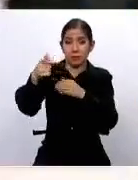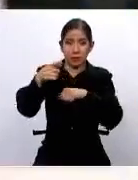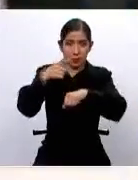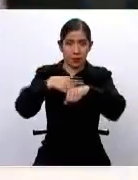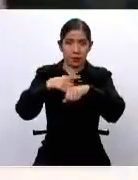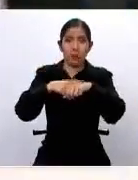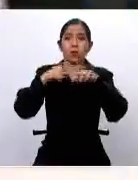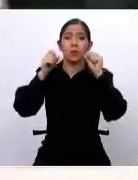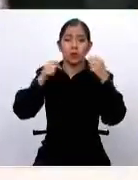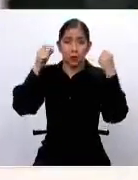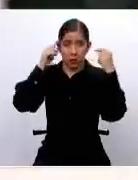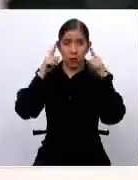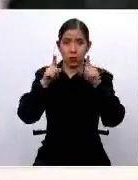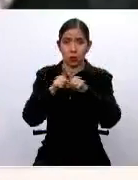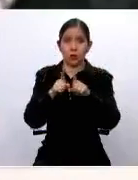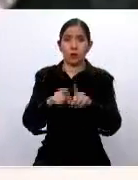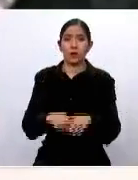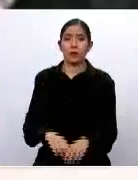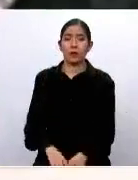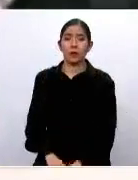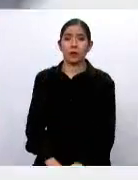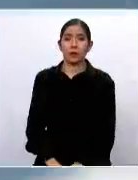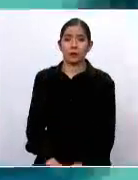llegue a un acuerdo sobre la situación.